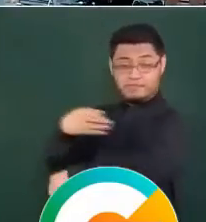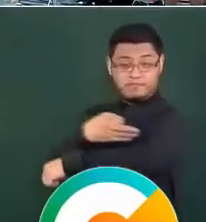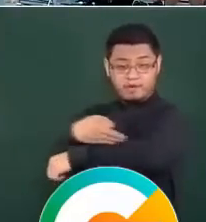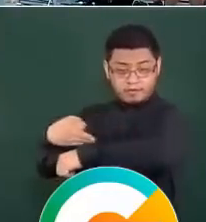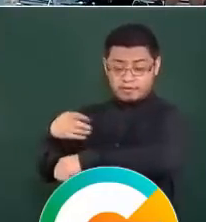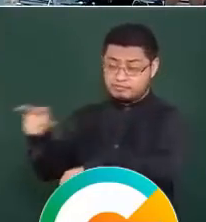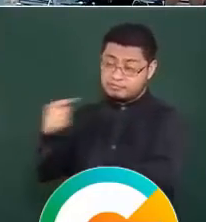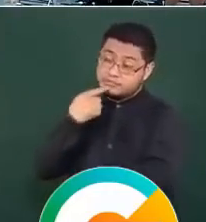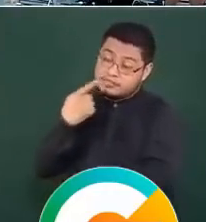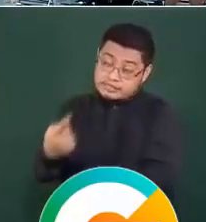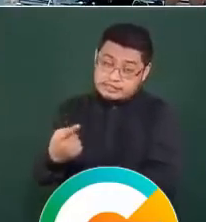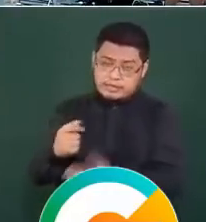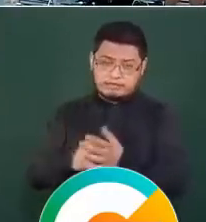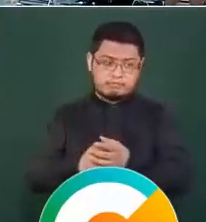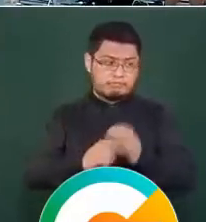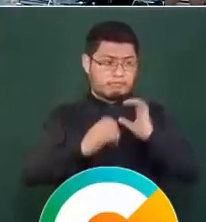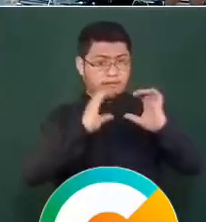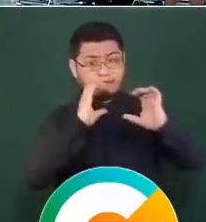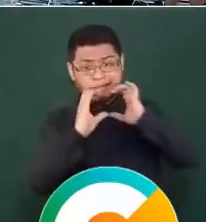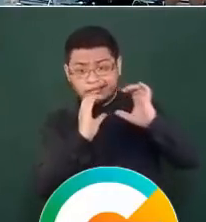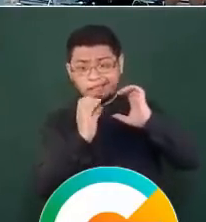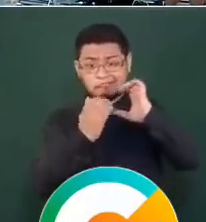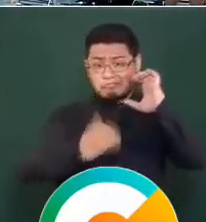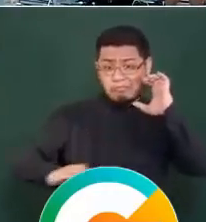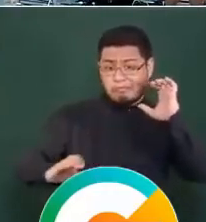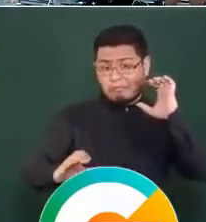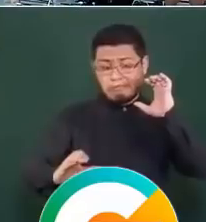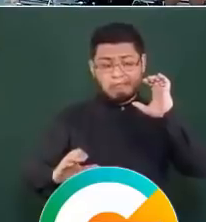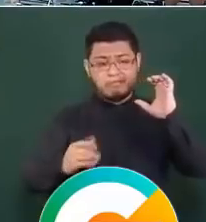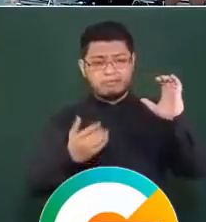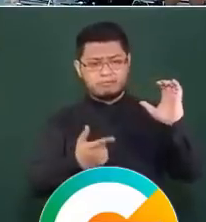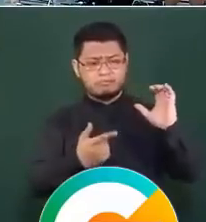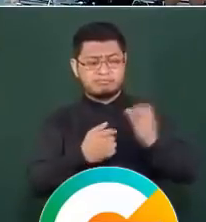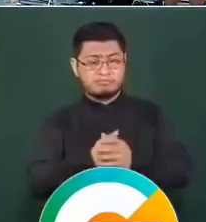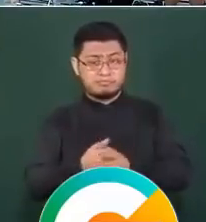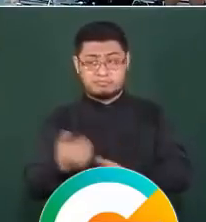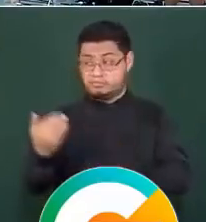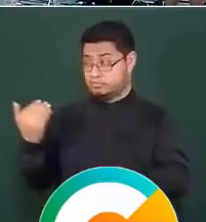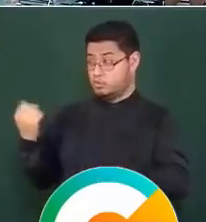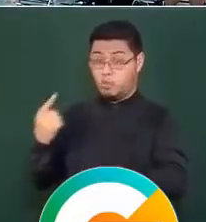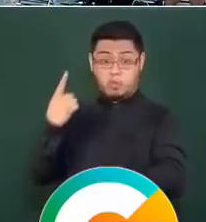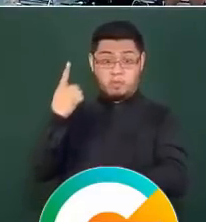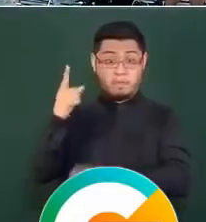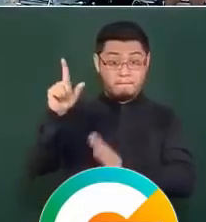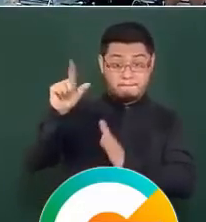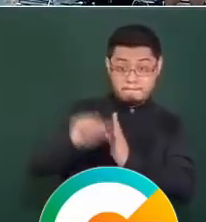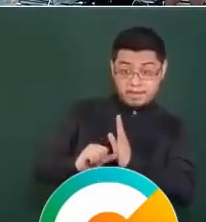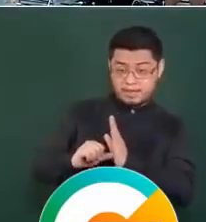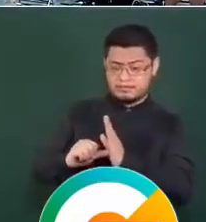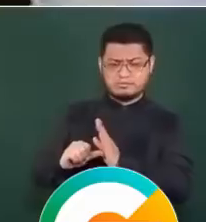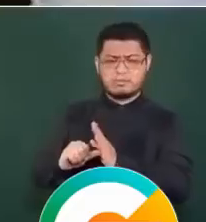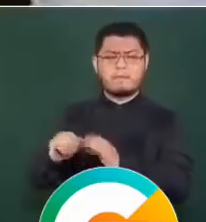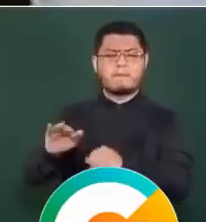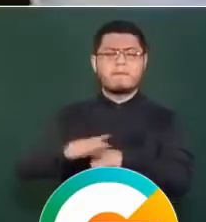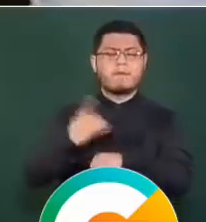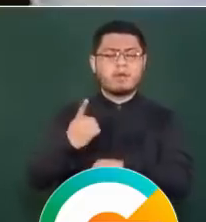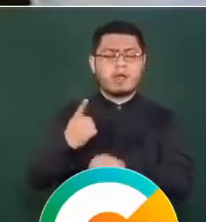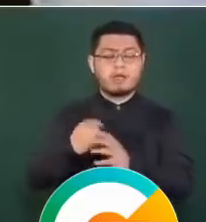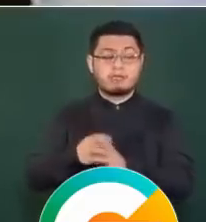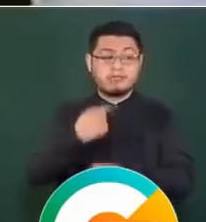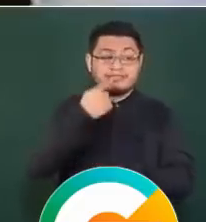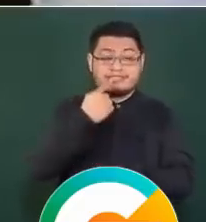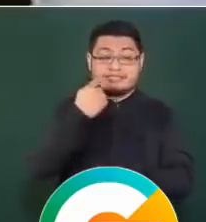incomunicación o la presunta incomunicación en que está este personaje se da hace un mes y supuestamente porque iba a revelar